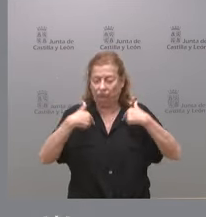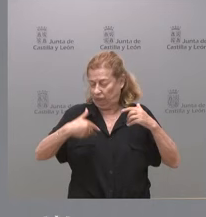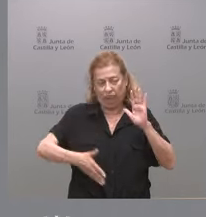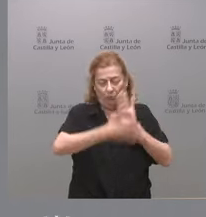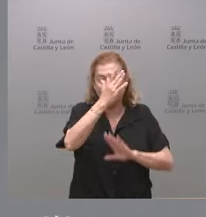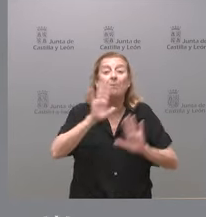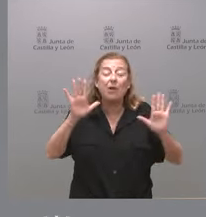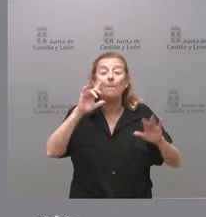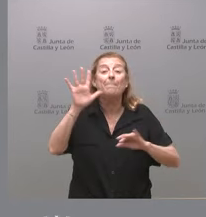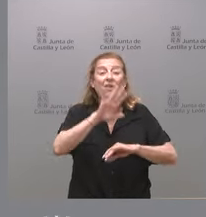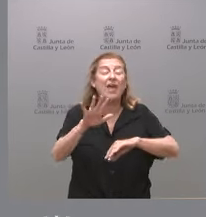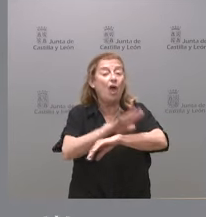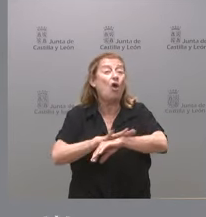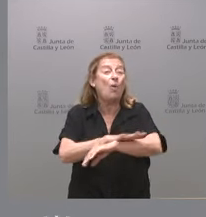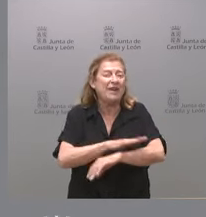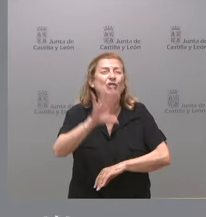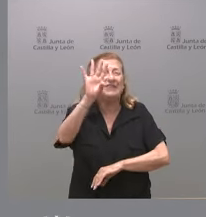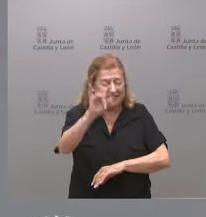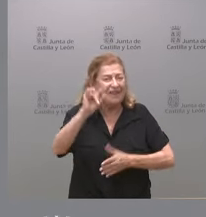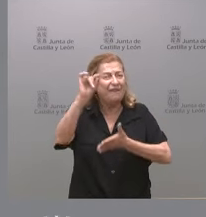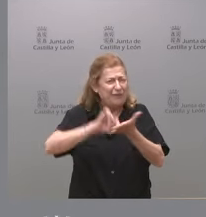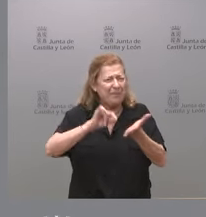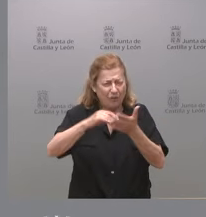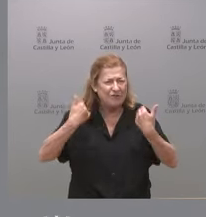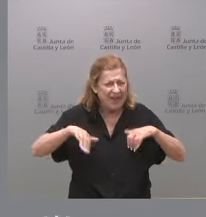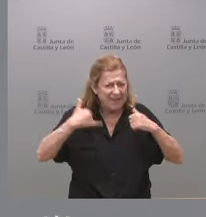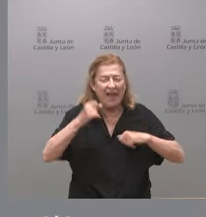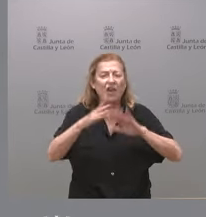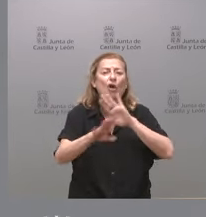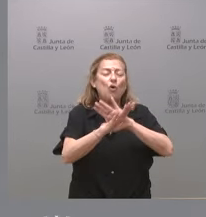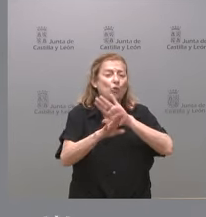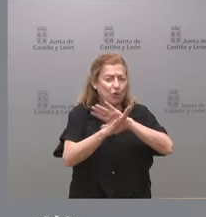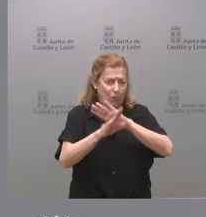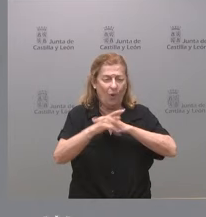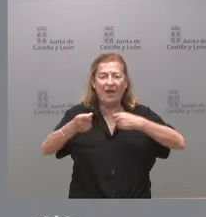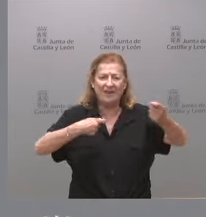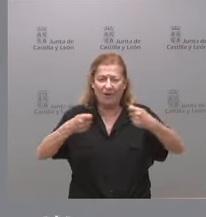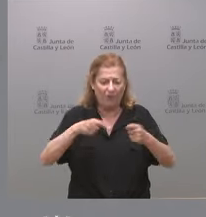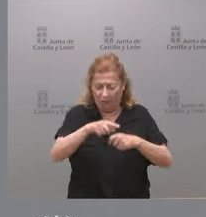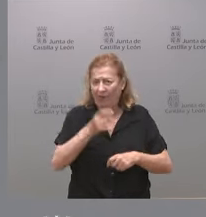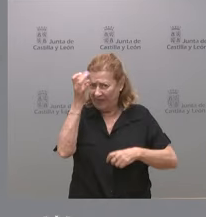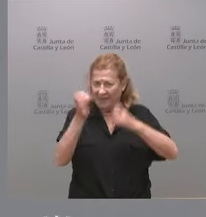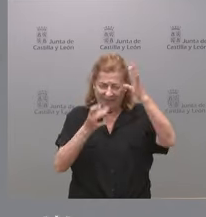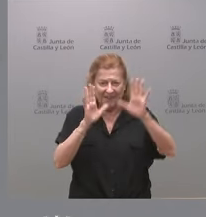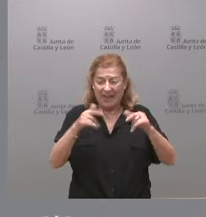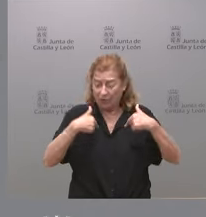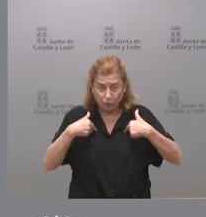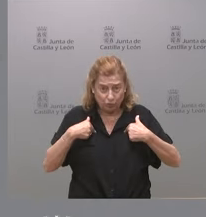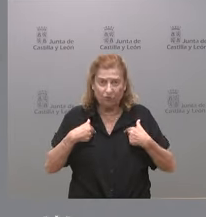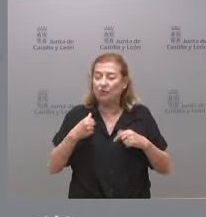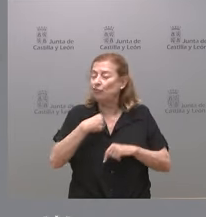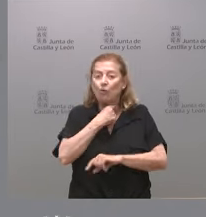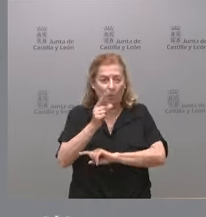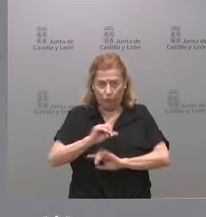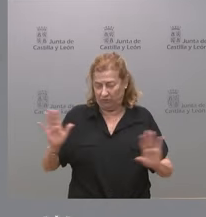sí que ha firmado y sí que sigue negociando el desarrollo de ese tipo de iniciativas a nosotros particularmente no nos